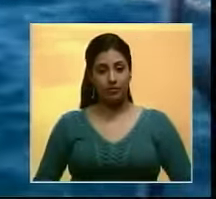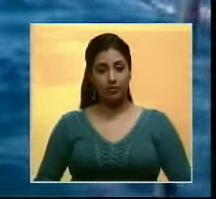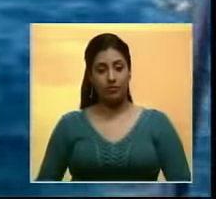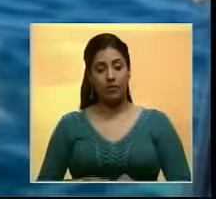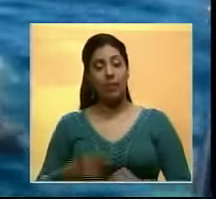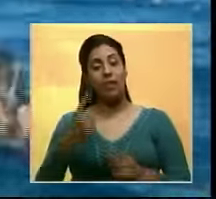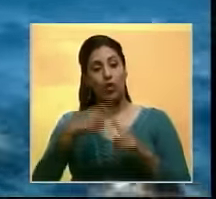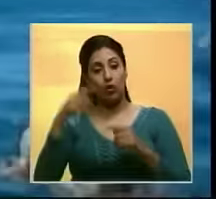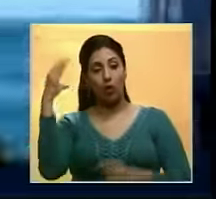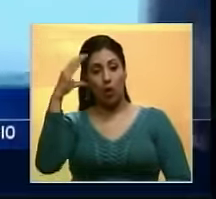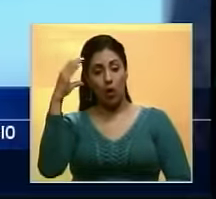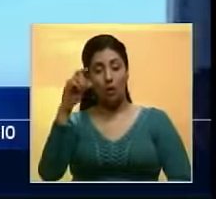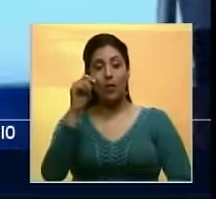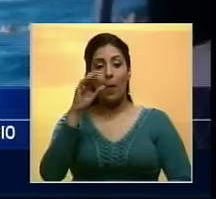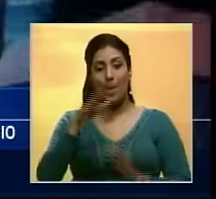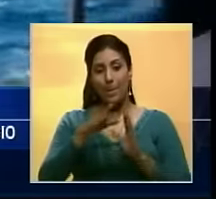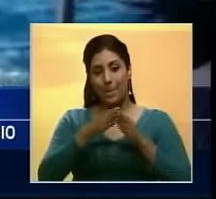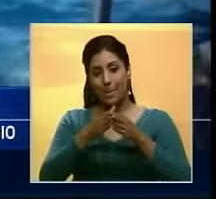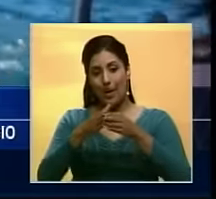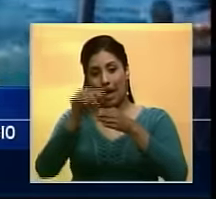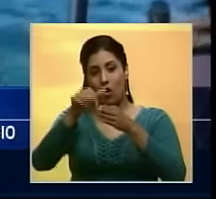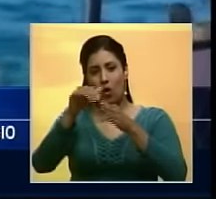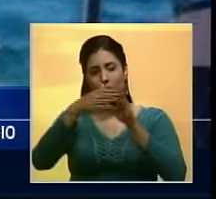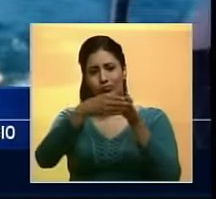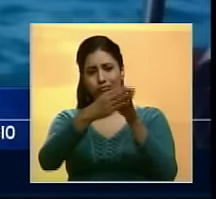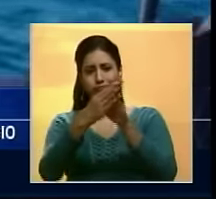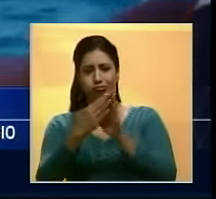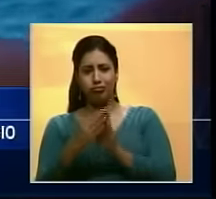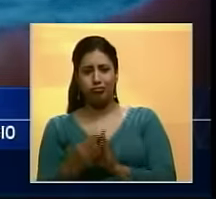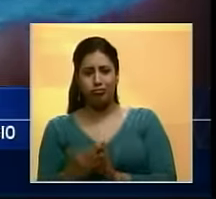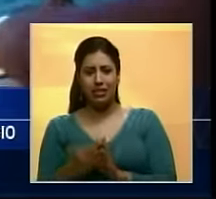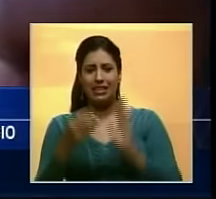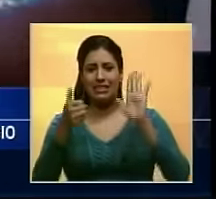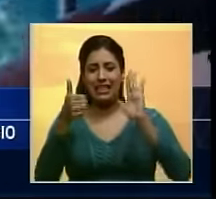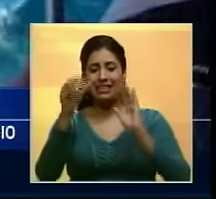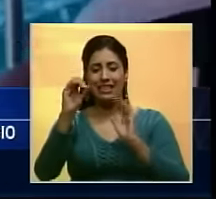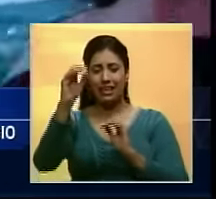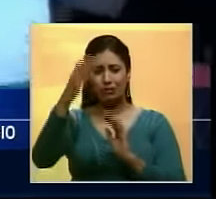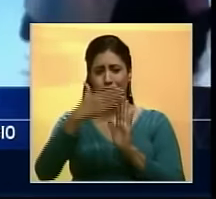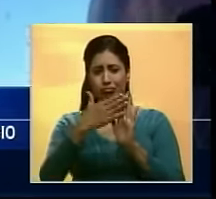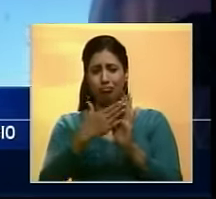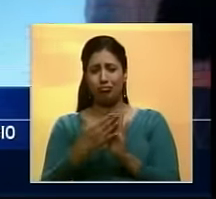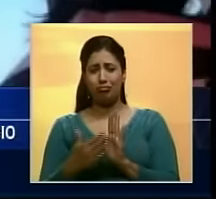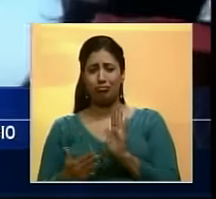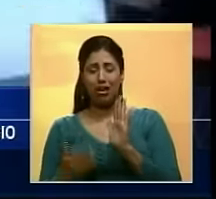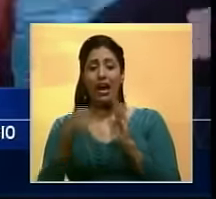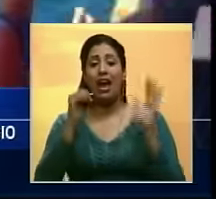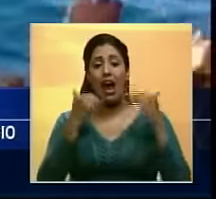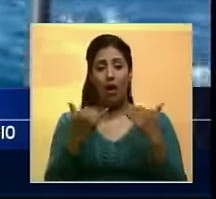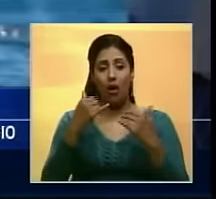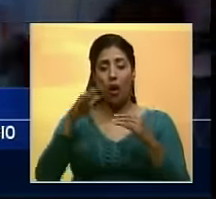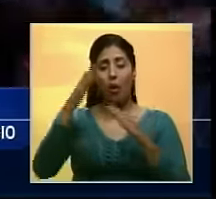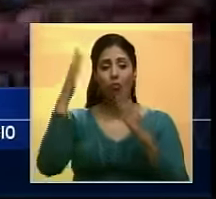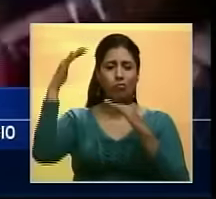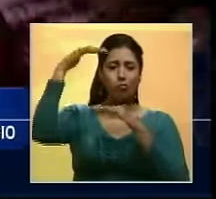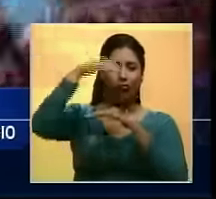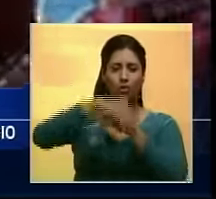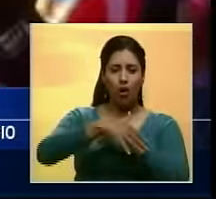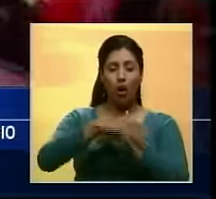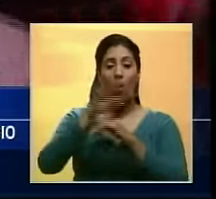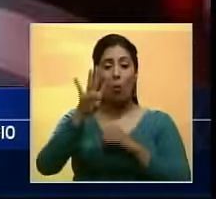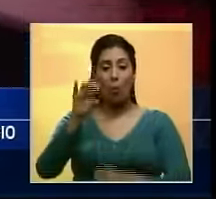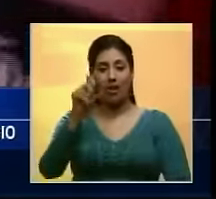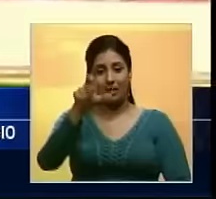En Cartagena, Colombia, una embarcación de pasajeros se hundió a 60 metros de profundidad a mar abierto tras ser golpeada por una ola. 40